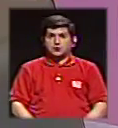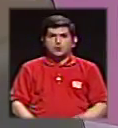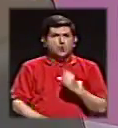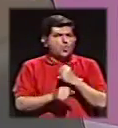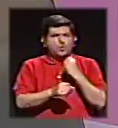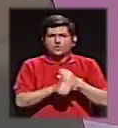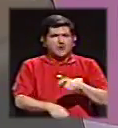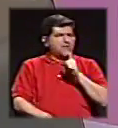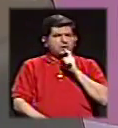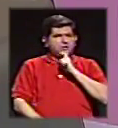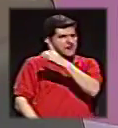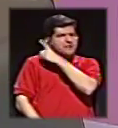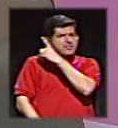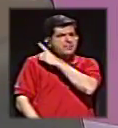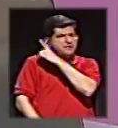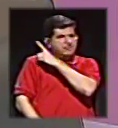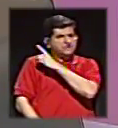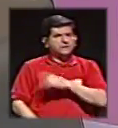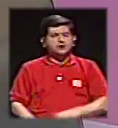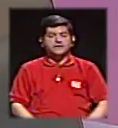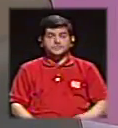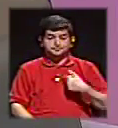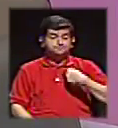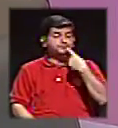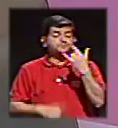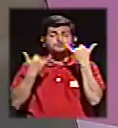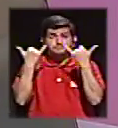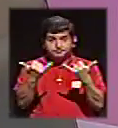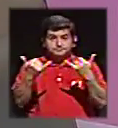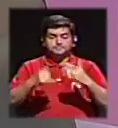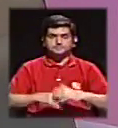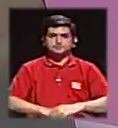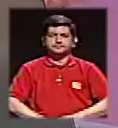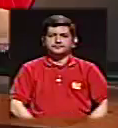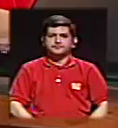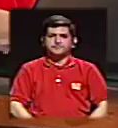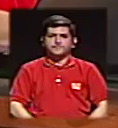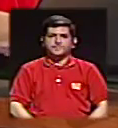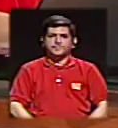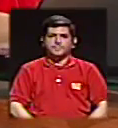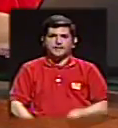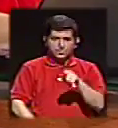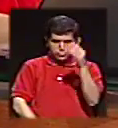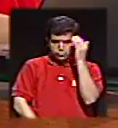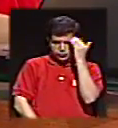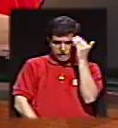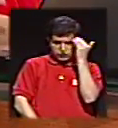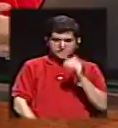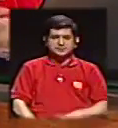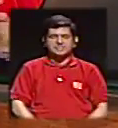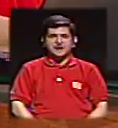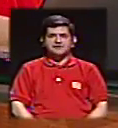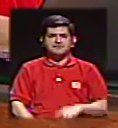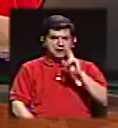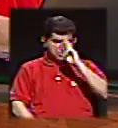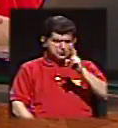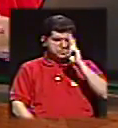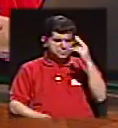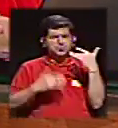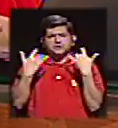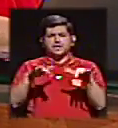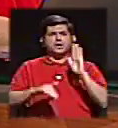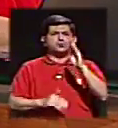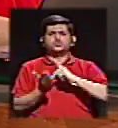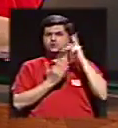titánica para los directores. ¿Por qué? Y yo lo he dicho y vos sabes, Marlon, que queremos y respetamos montones